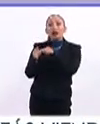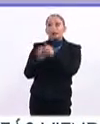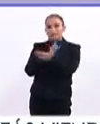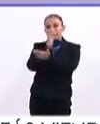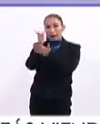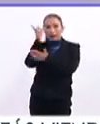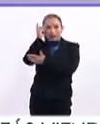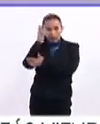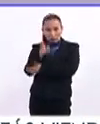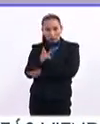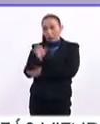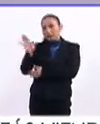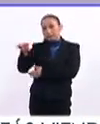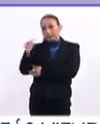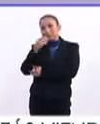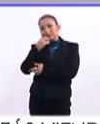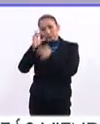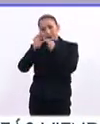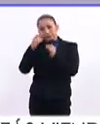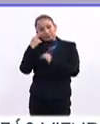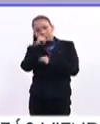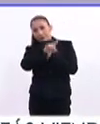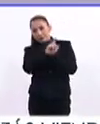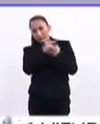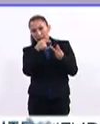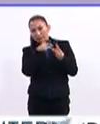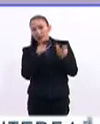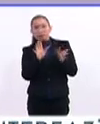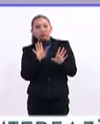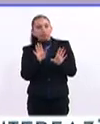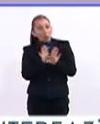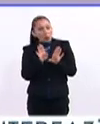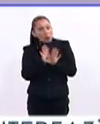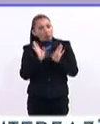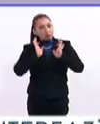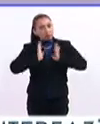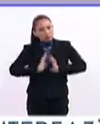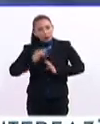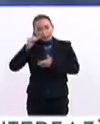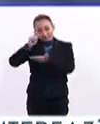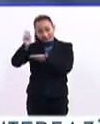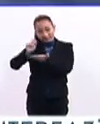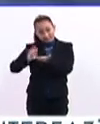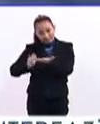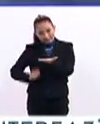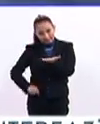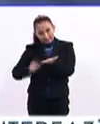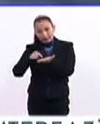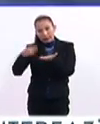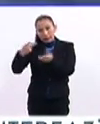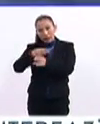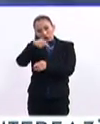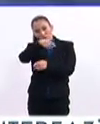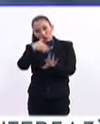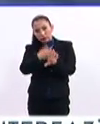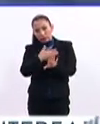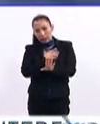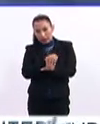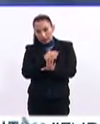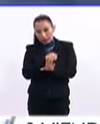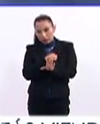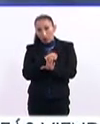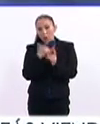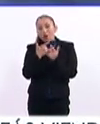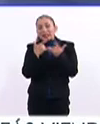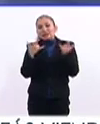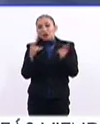ir con el director y levantar el caso de una forma donde se documente, ¿no? Lo que está sucediendo. un